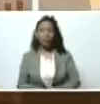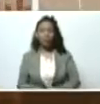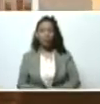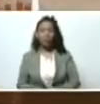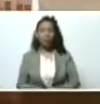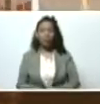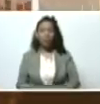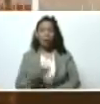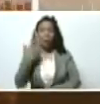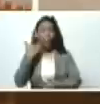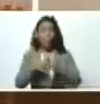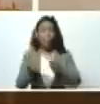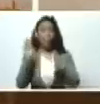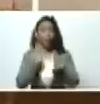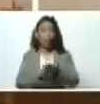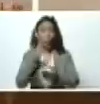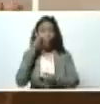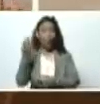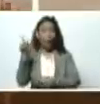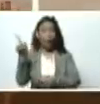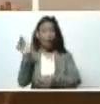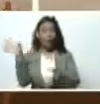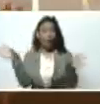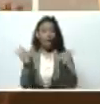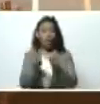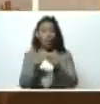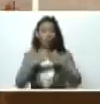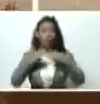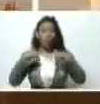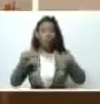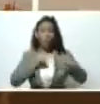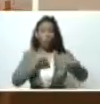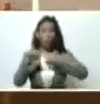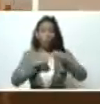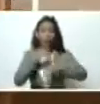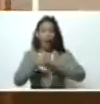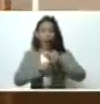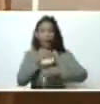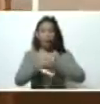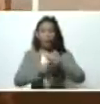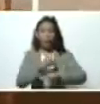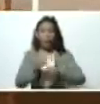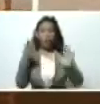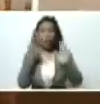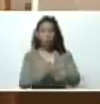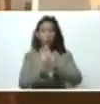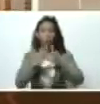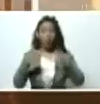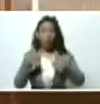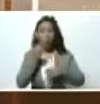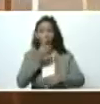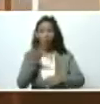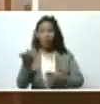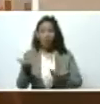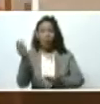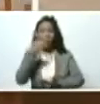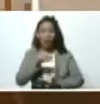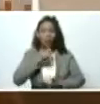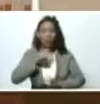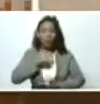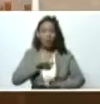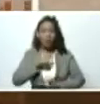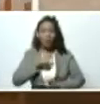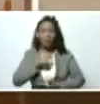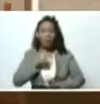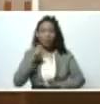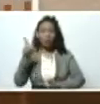Vamos a ver si podemos retomarlo, porque él nos estaba haciendo un resumen de todas las acciones que están tomando, y sobre todo, bueno, ¿qué más necesita? José